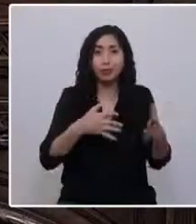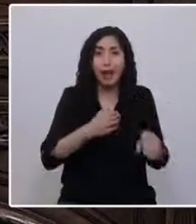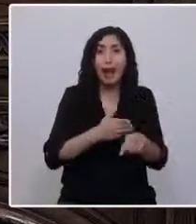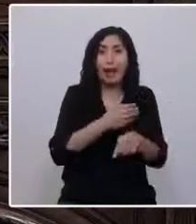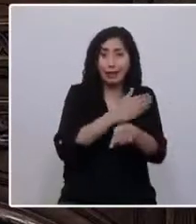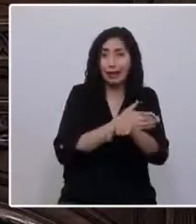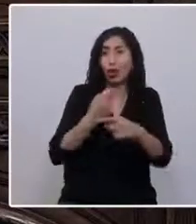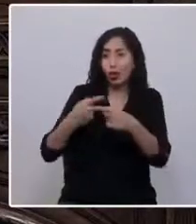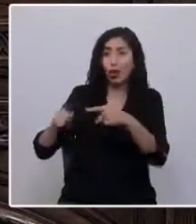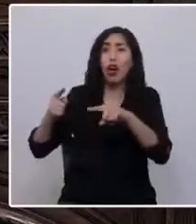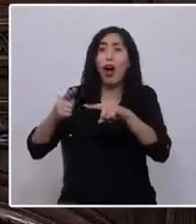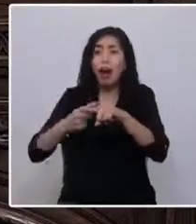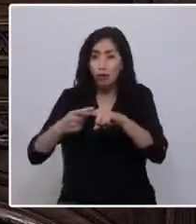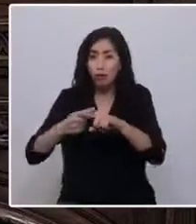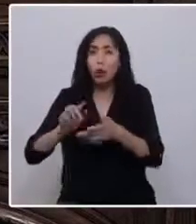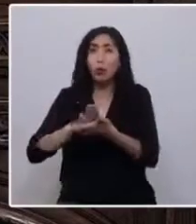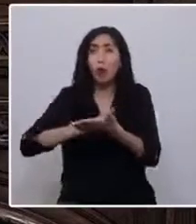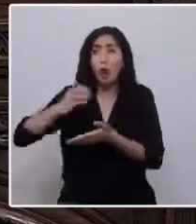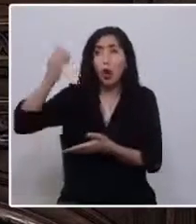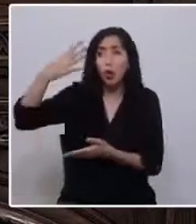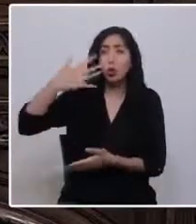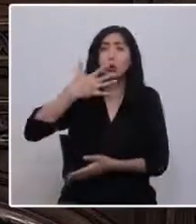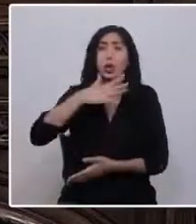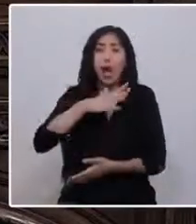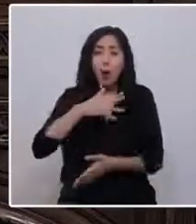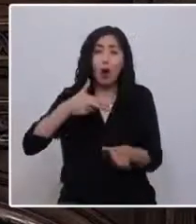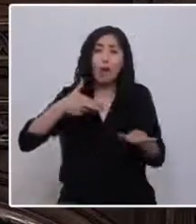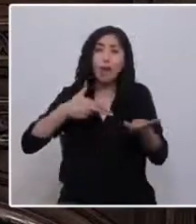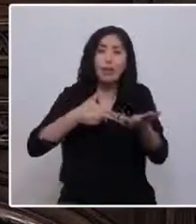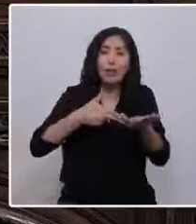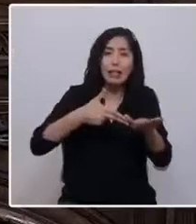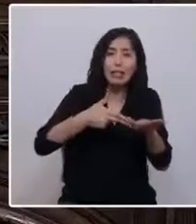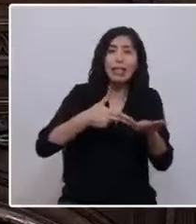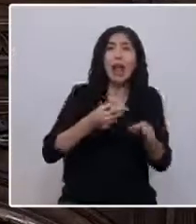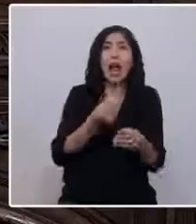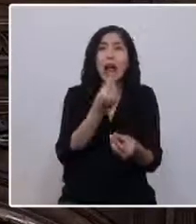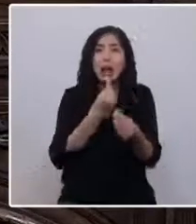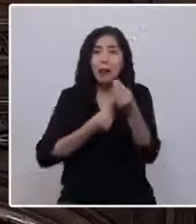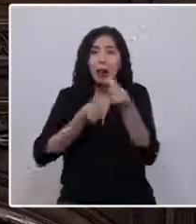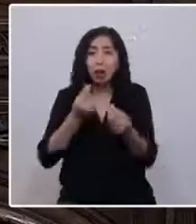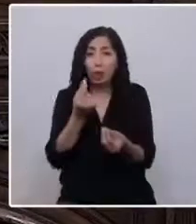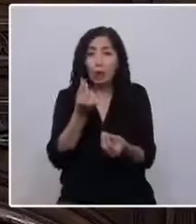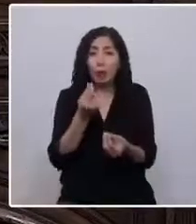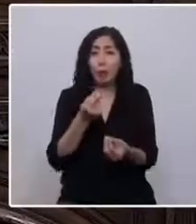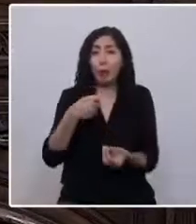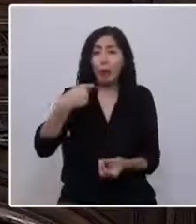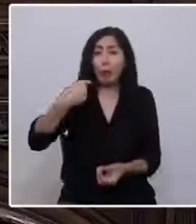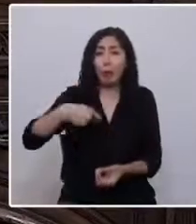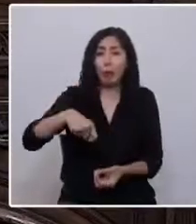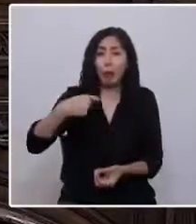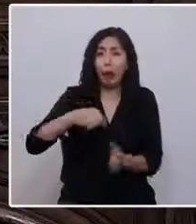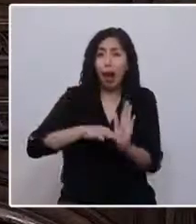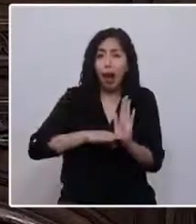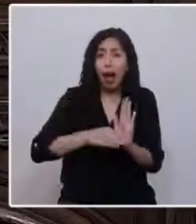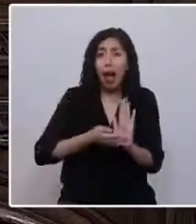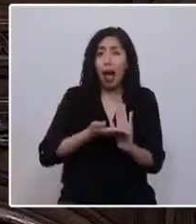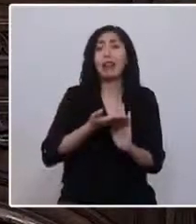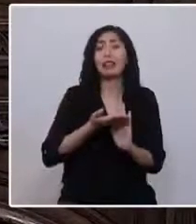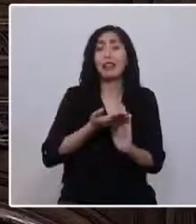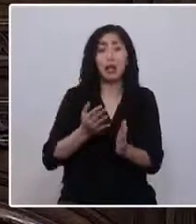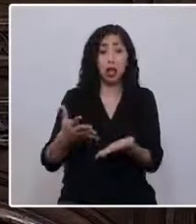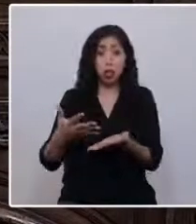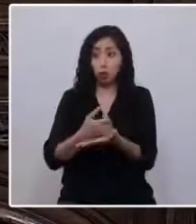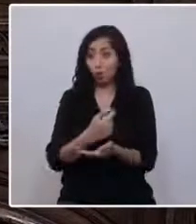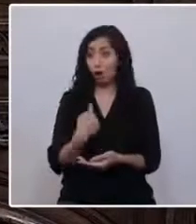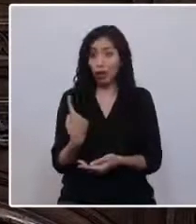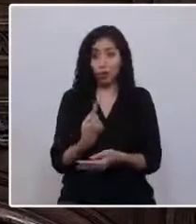abusos como las alzas de luz, agua, benzina, alimento y una lista de etc. Nuestros sueldos no son